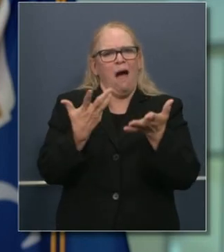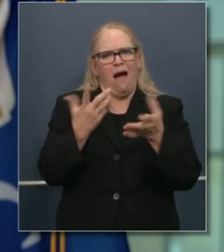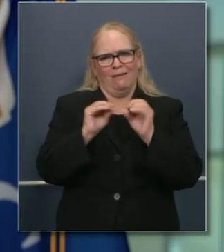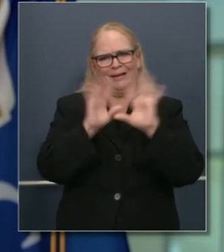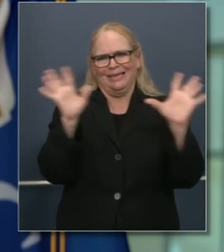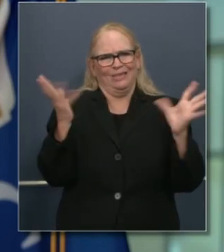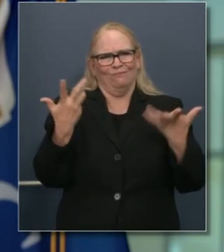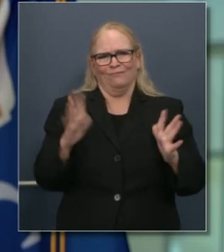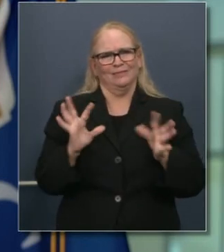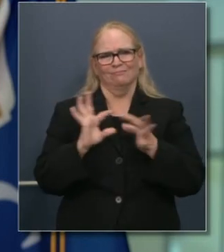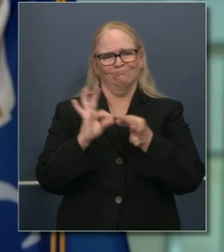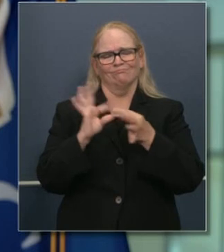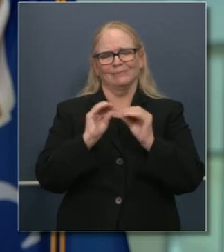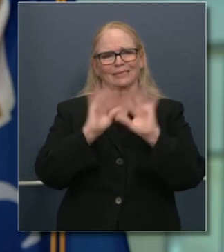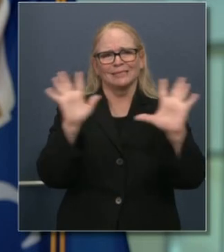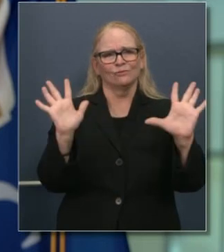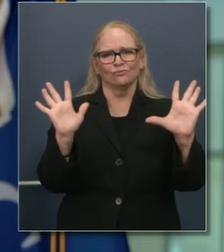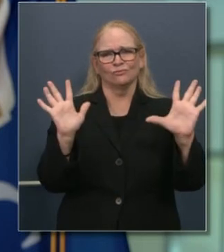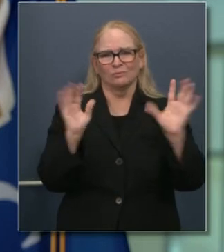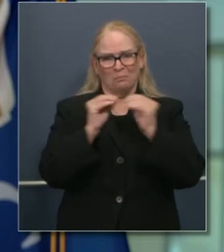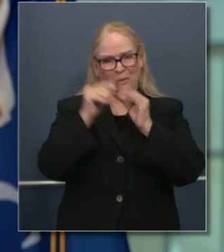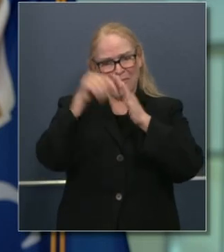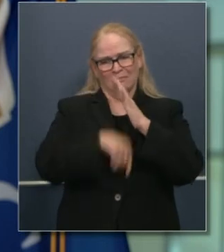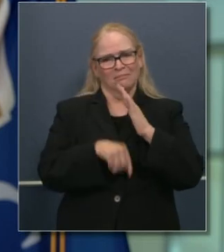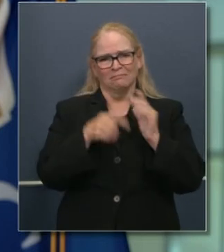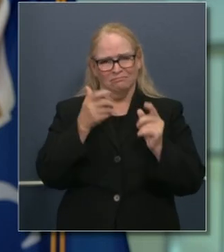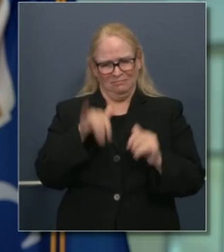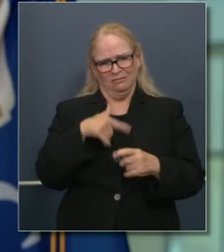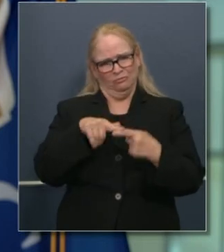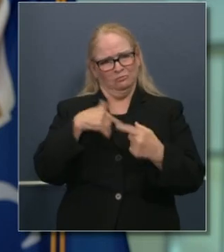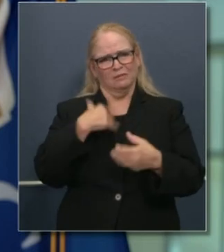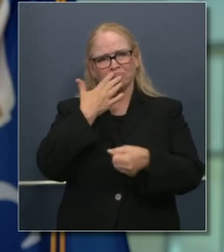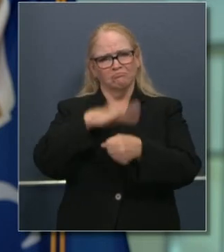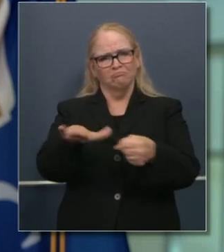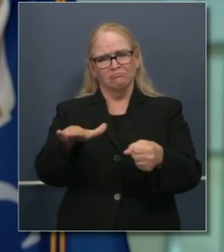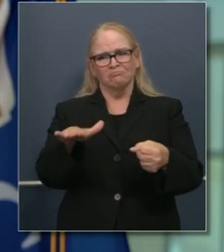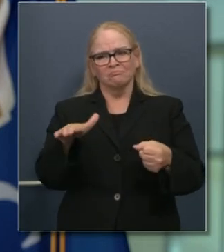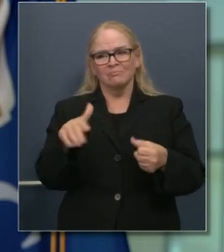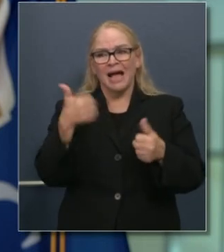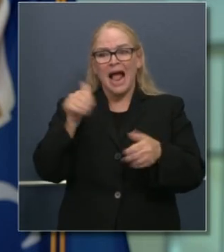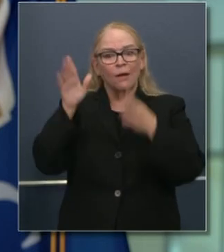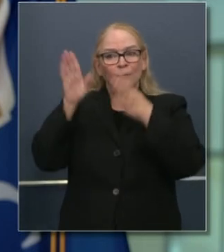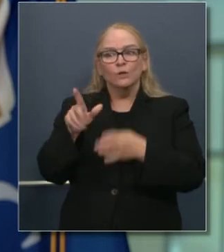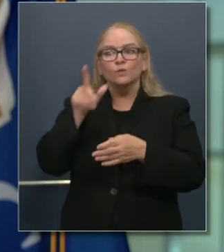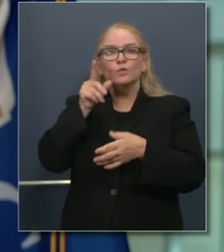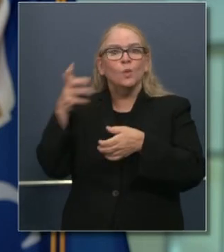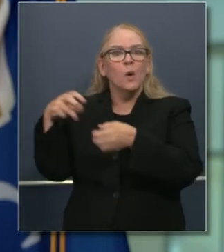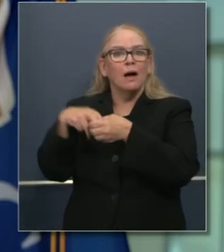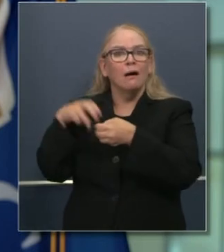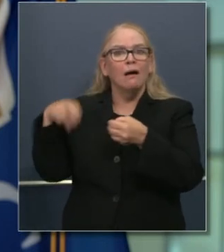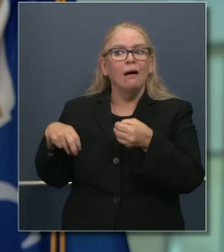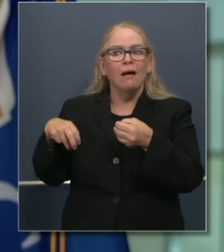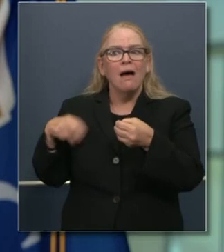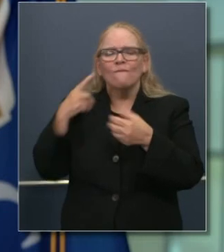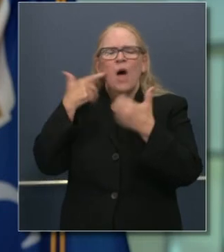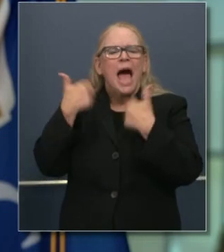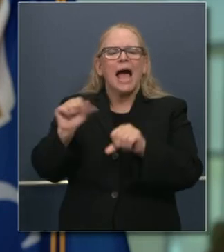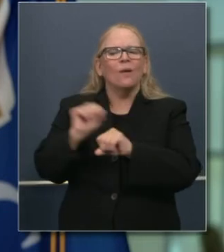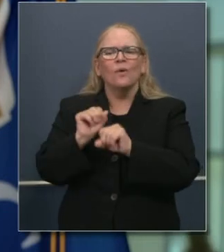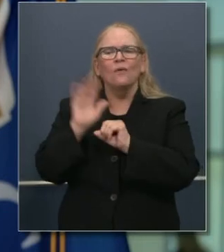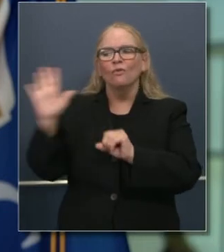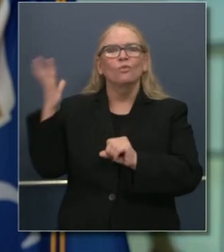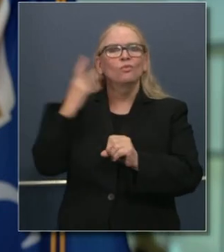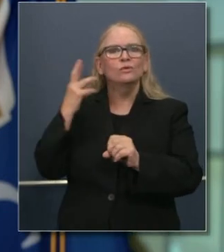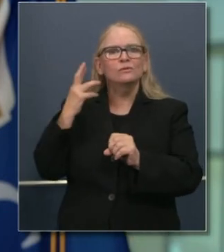Y creo que está bastante claro. Cuando alguien renuncia, aceptamos la renuncia si consideramos que es